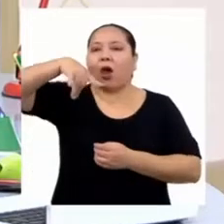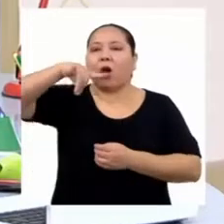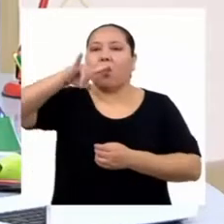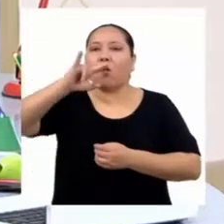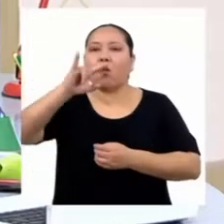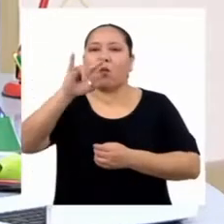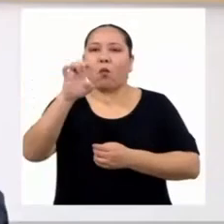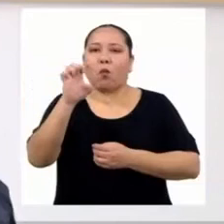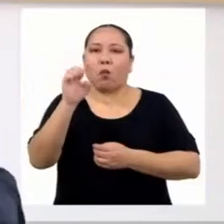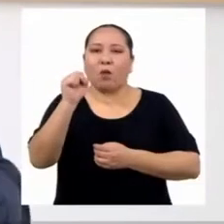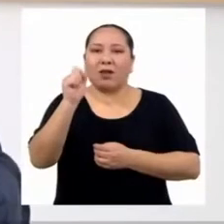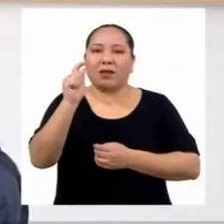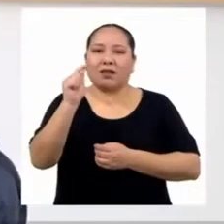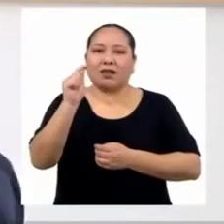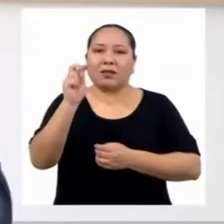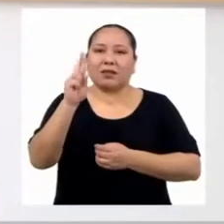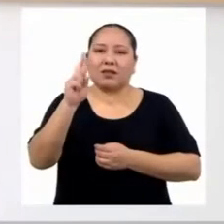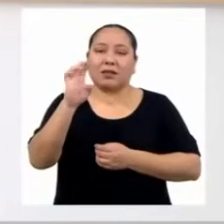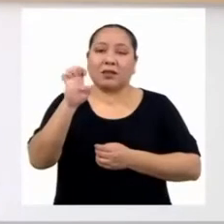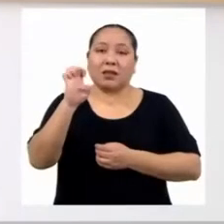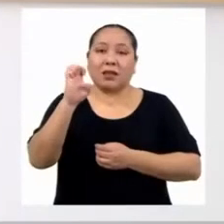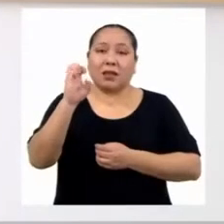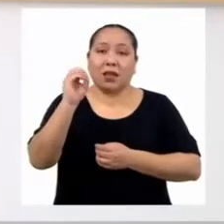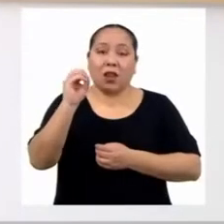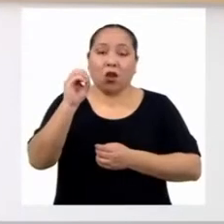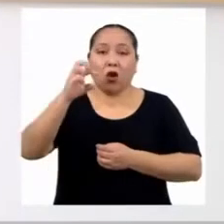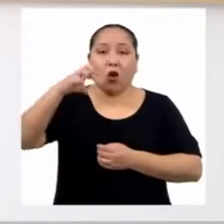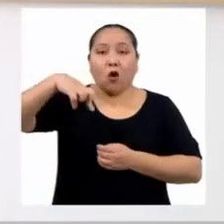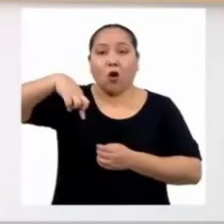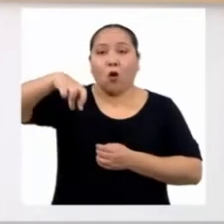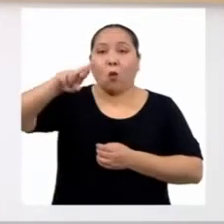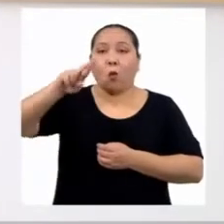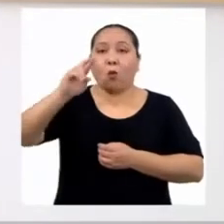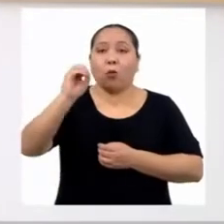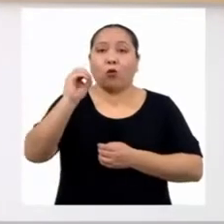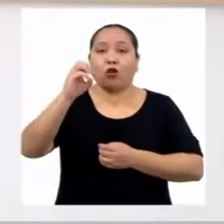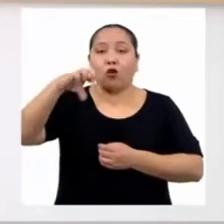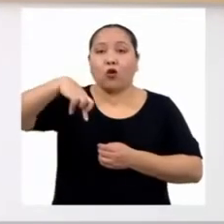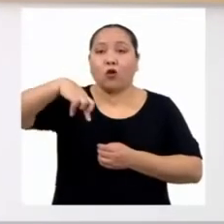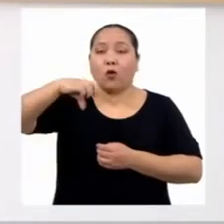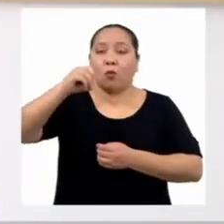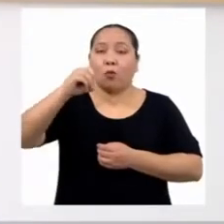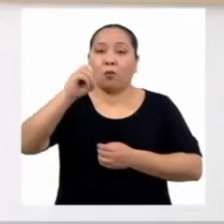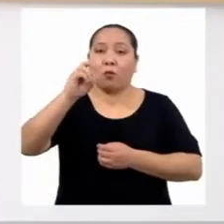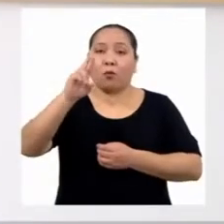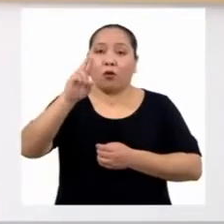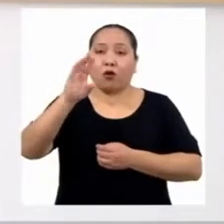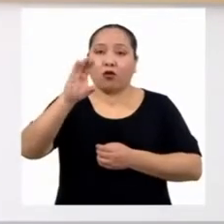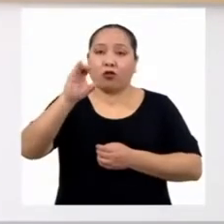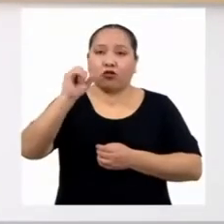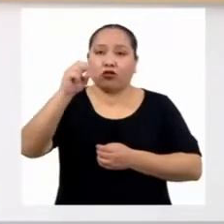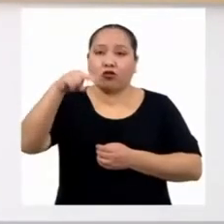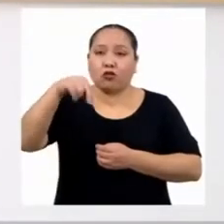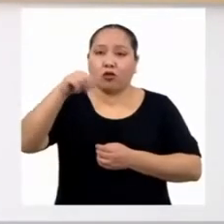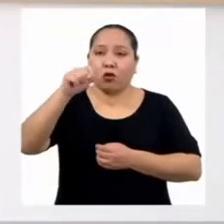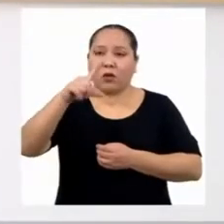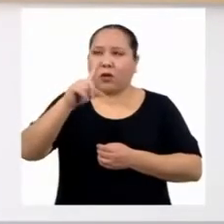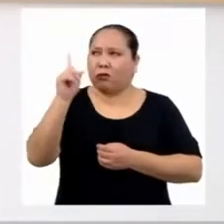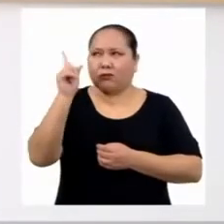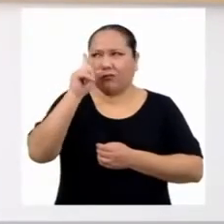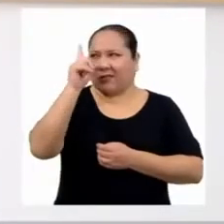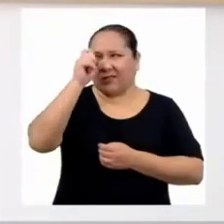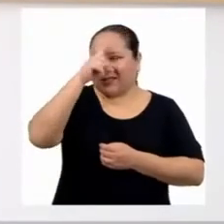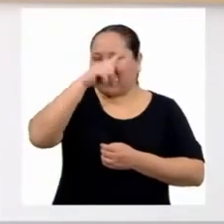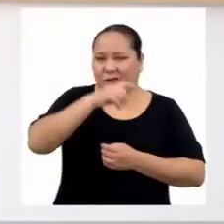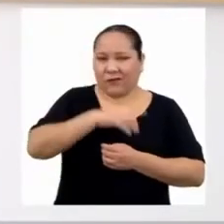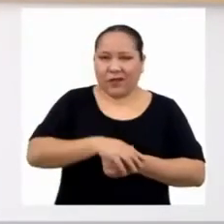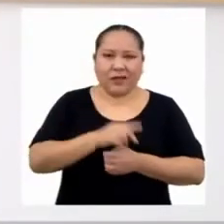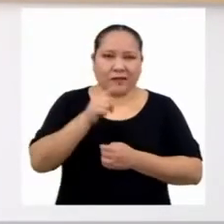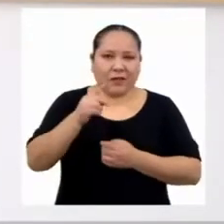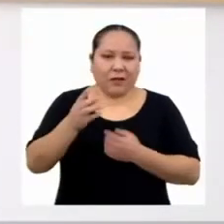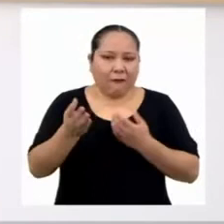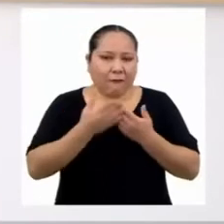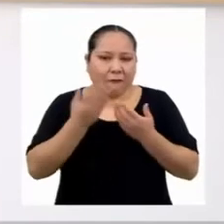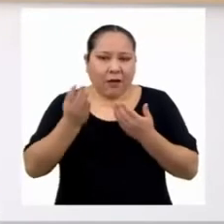bien complicado. No lo es tanto. Calma. Se los mostraré paso por paso para realizar un reparto directamente proporcional